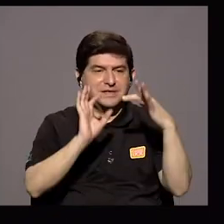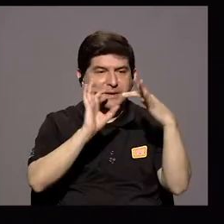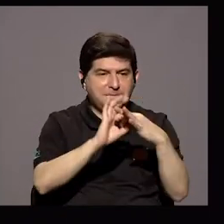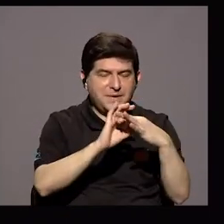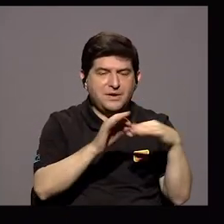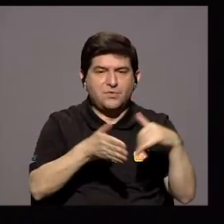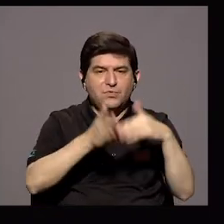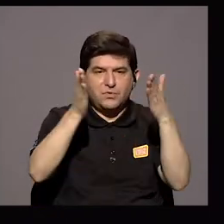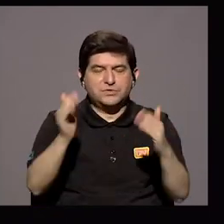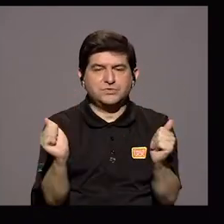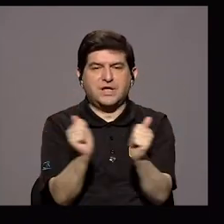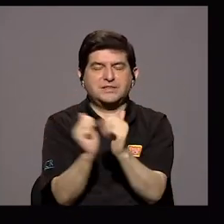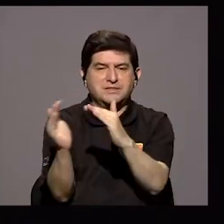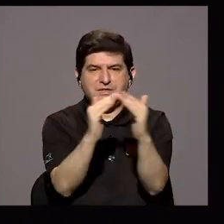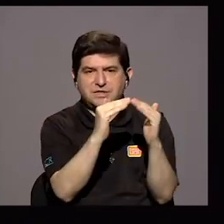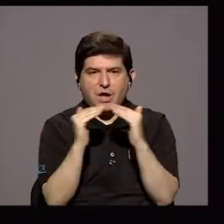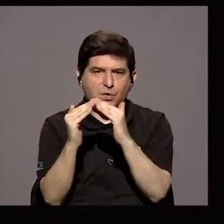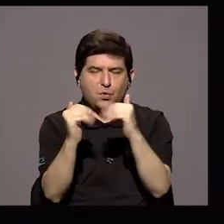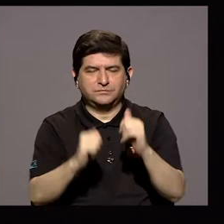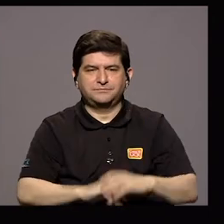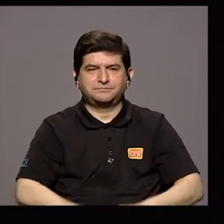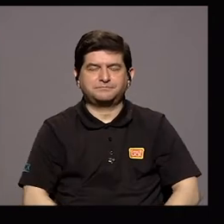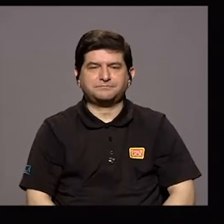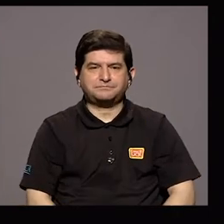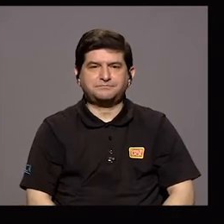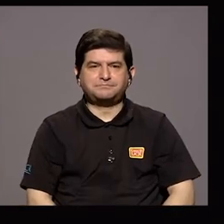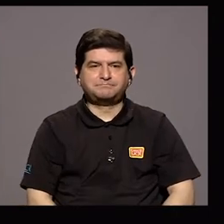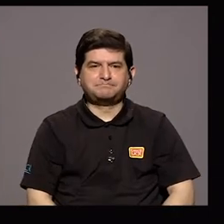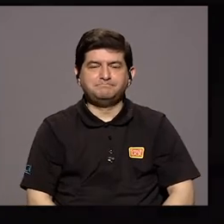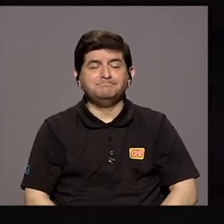Estudiantil Y con Las comunidades Que